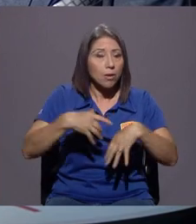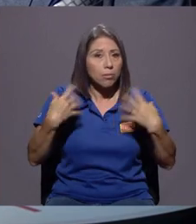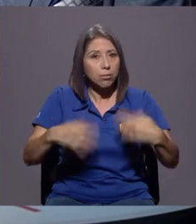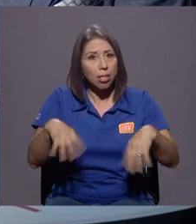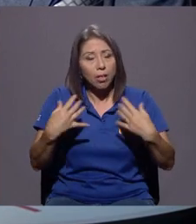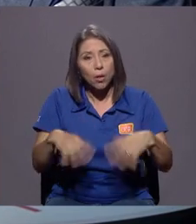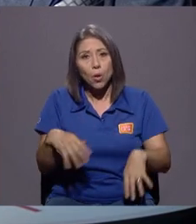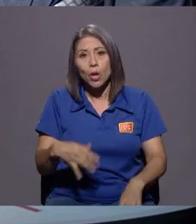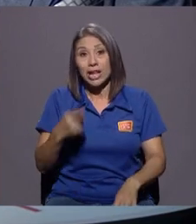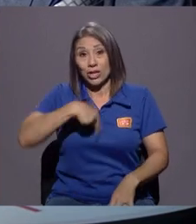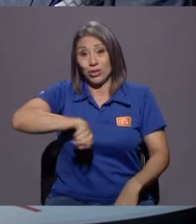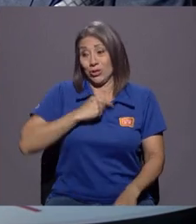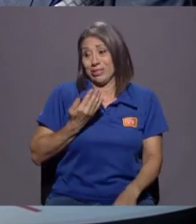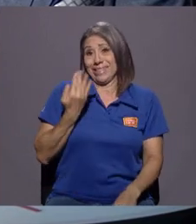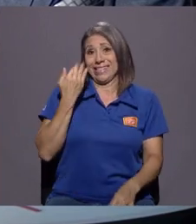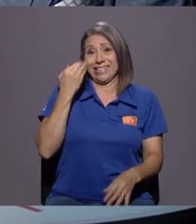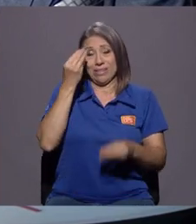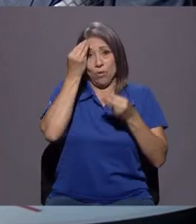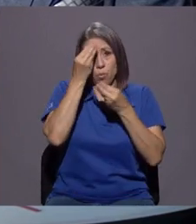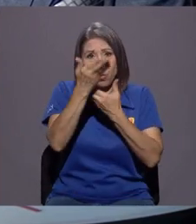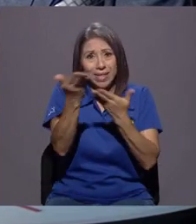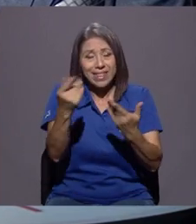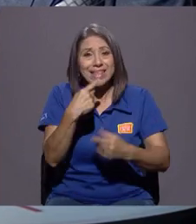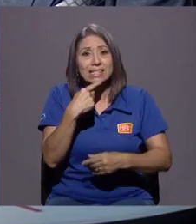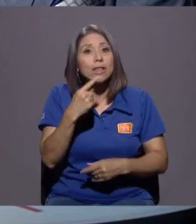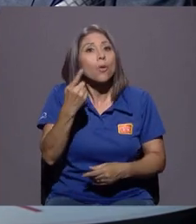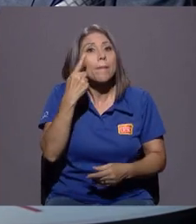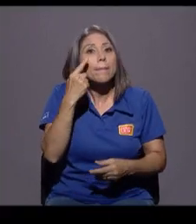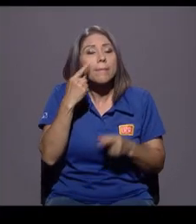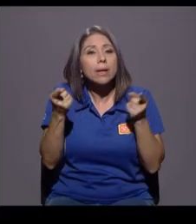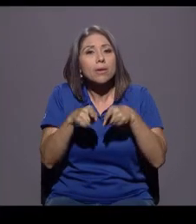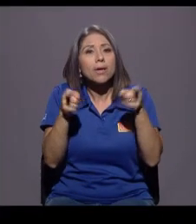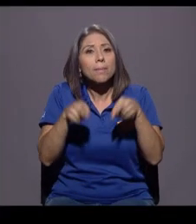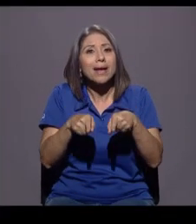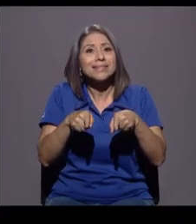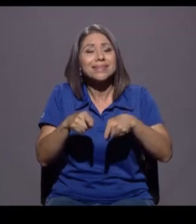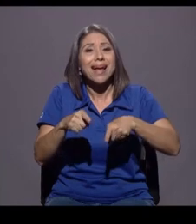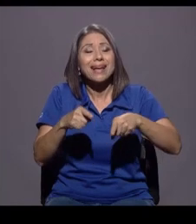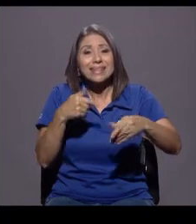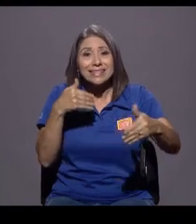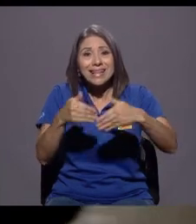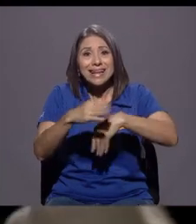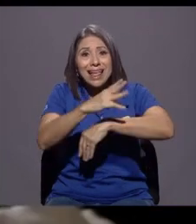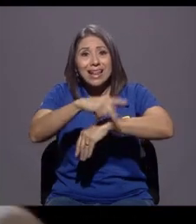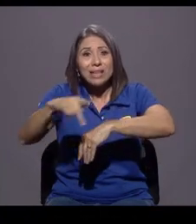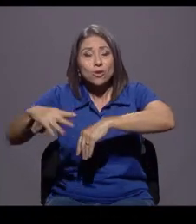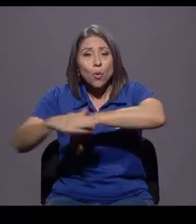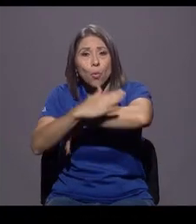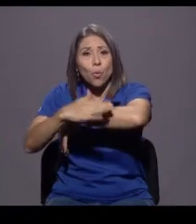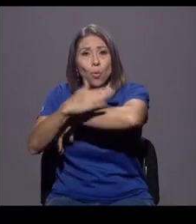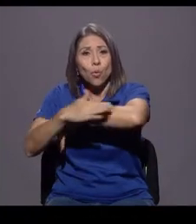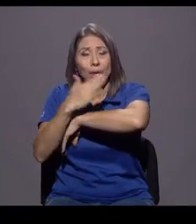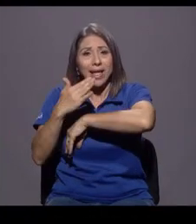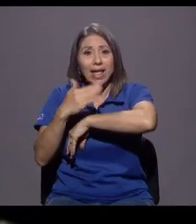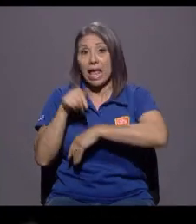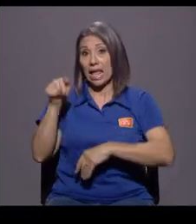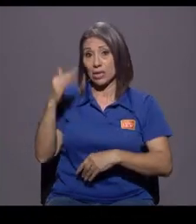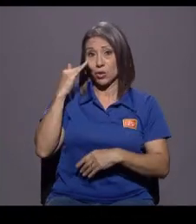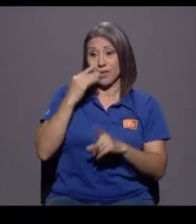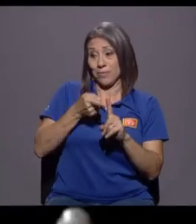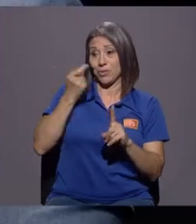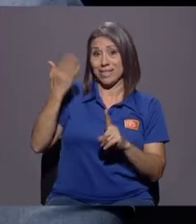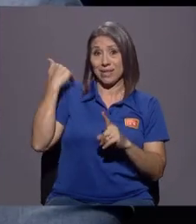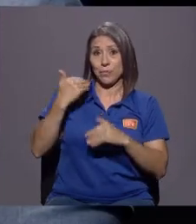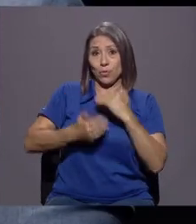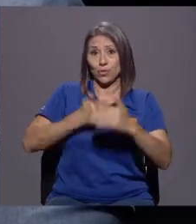Nosotros acabamos de sacar un comunicado diciendo, vean lo que pasa en las zonas costeras, vean lo que Pero eso lo sabemos desde el proceso electoral, que